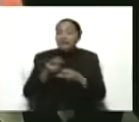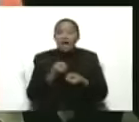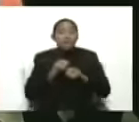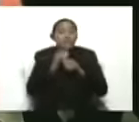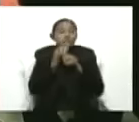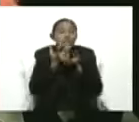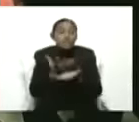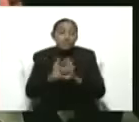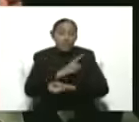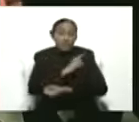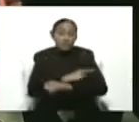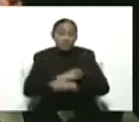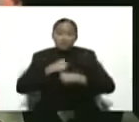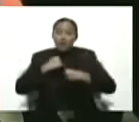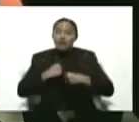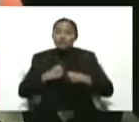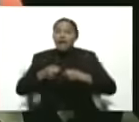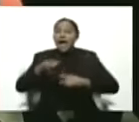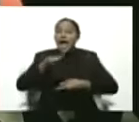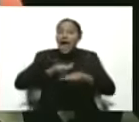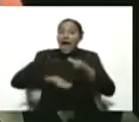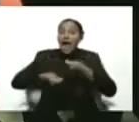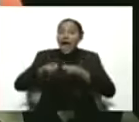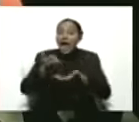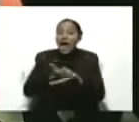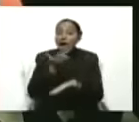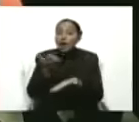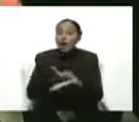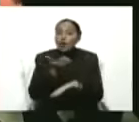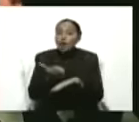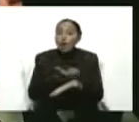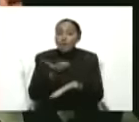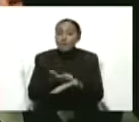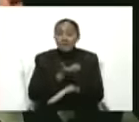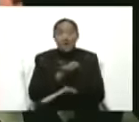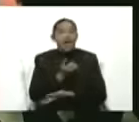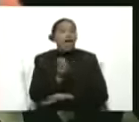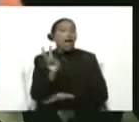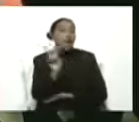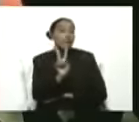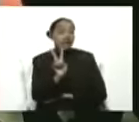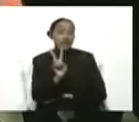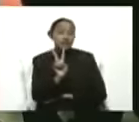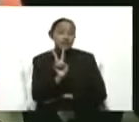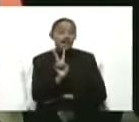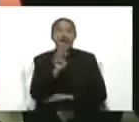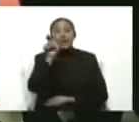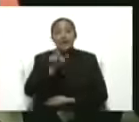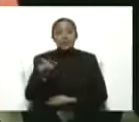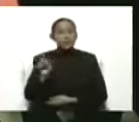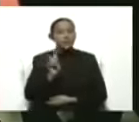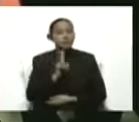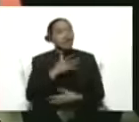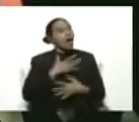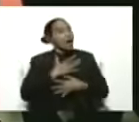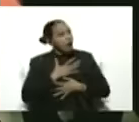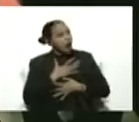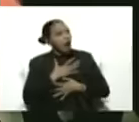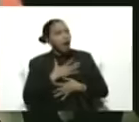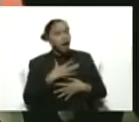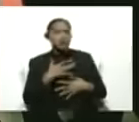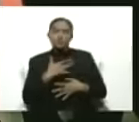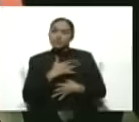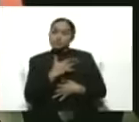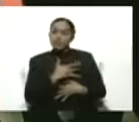económica a un país. La transparencia y que la gente se sienta seguro que el que lo está gobernando